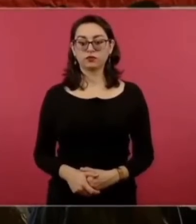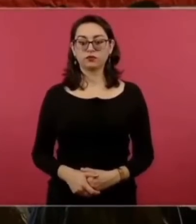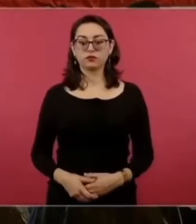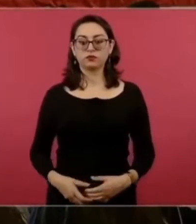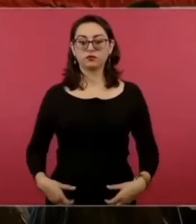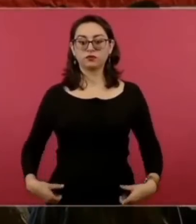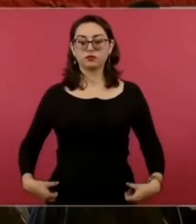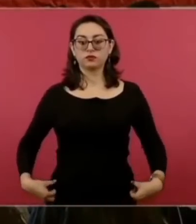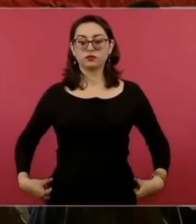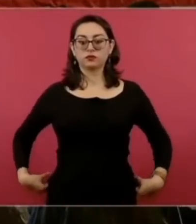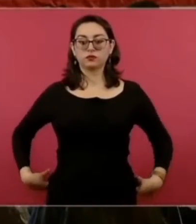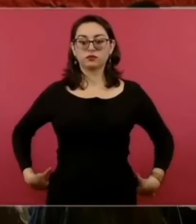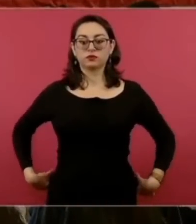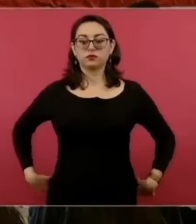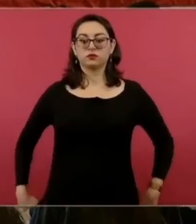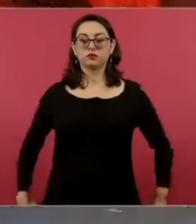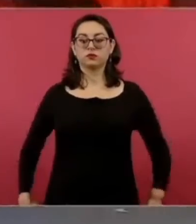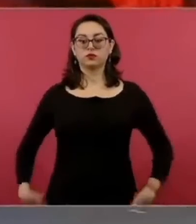no esto es